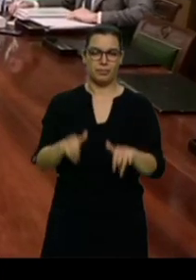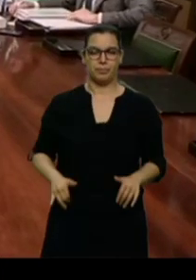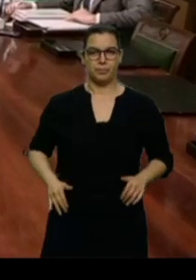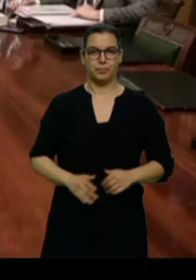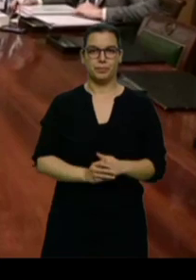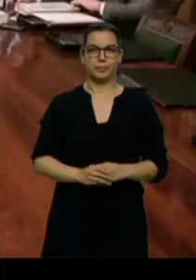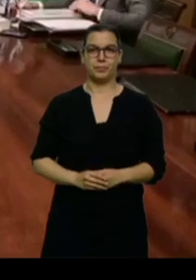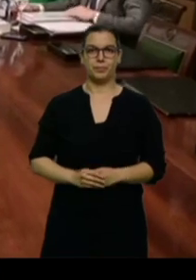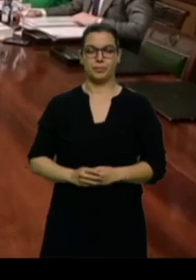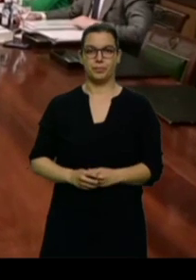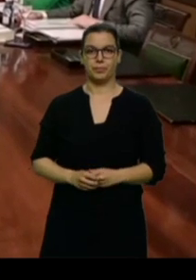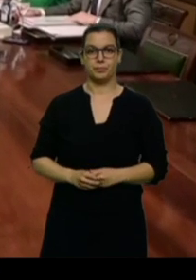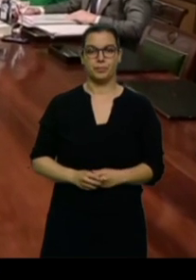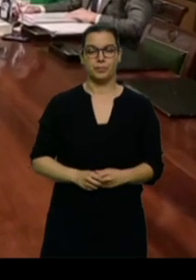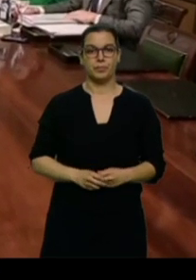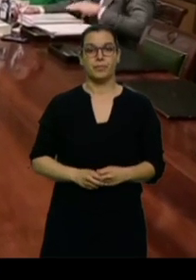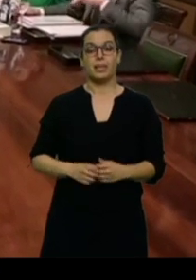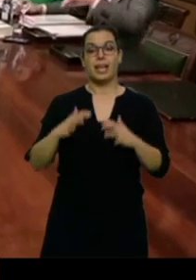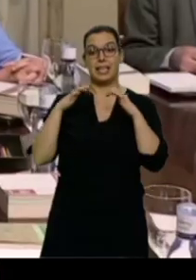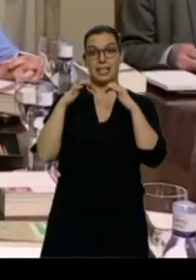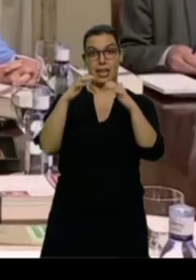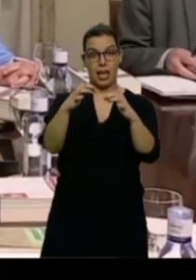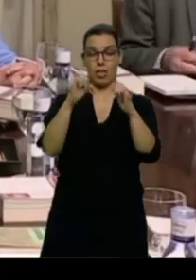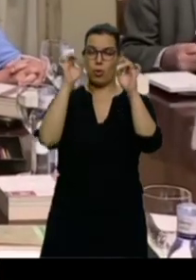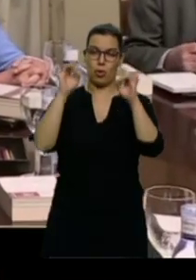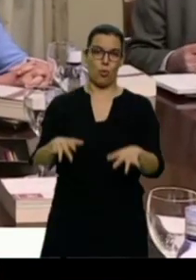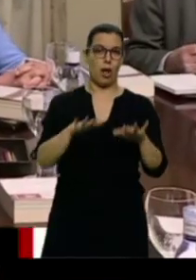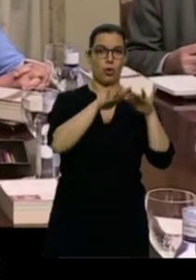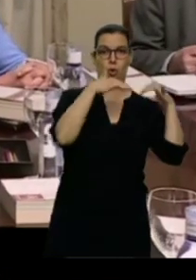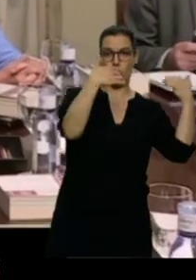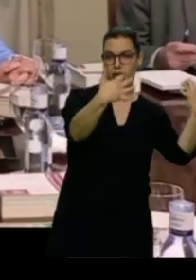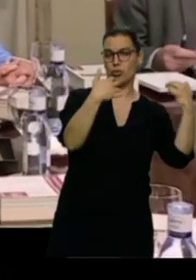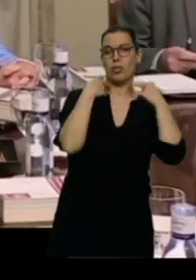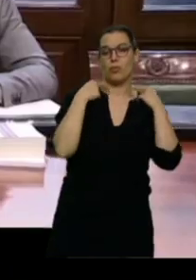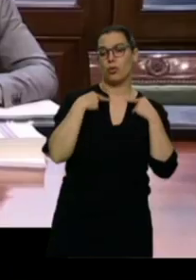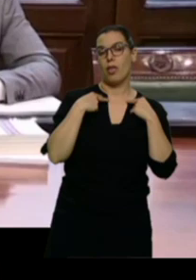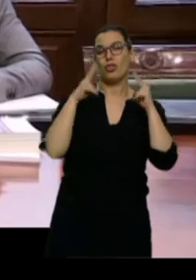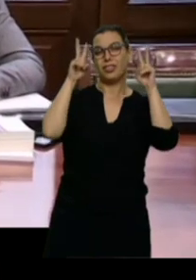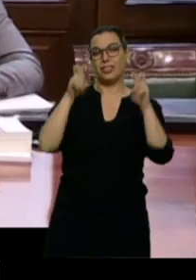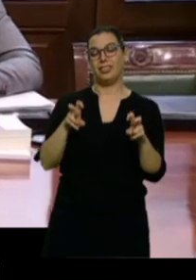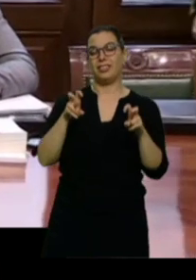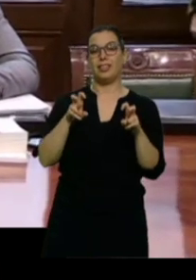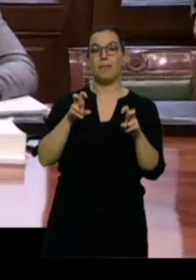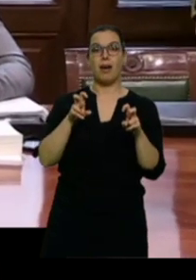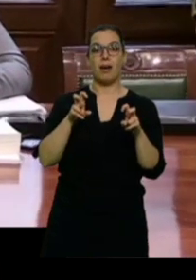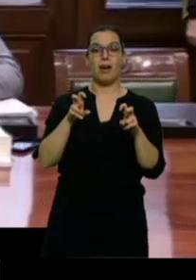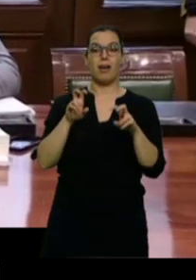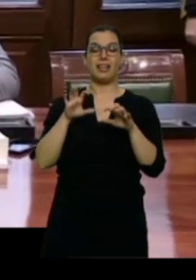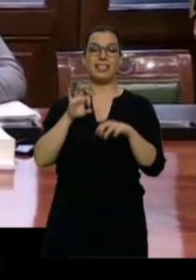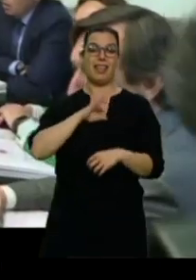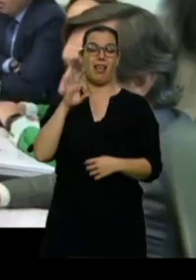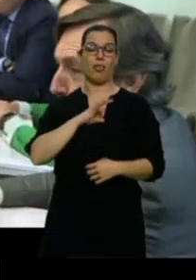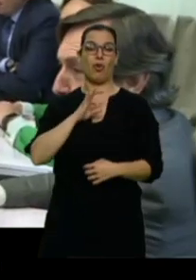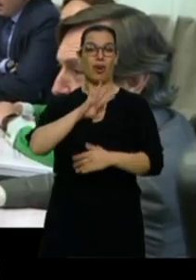El Senado ha seguido el mismo camino que el Congreso acerca de los parlamentarios catalanes en prisión preventiva. La Mesa del Senado ha